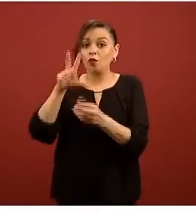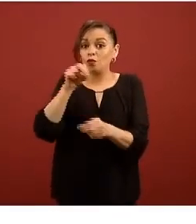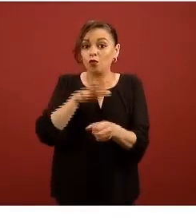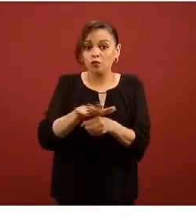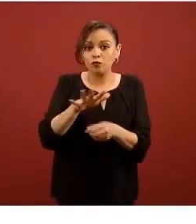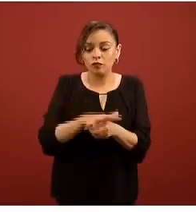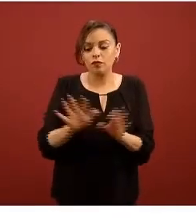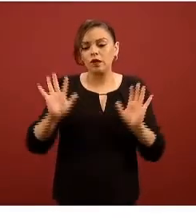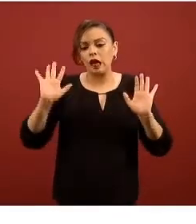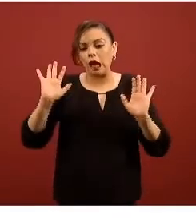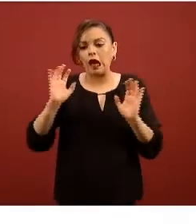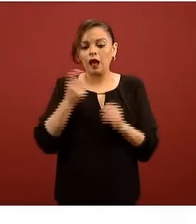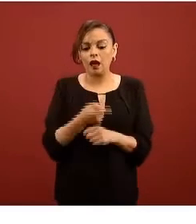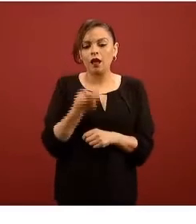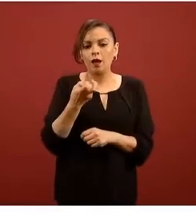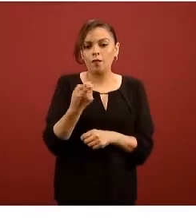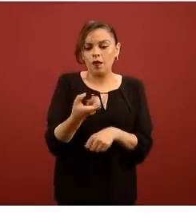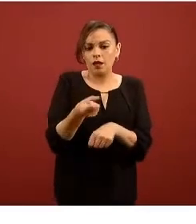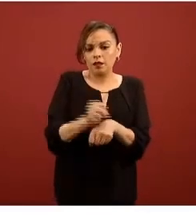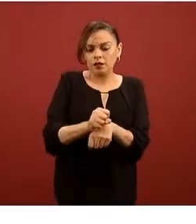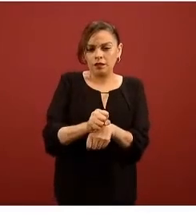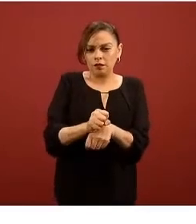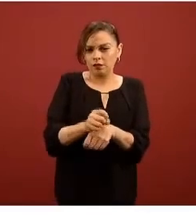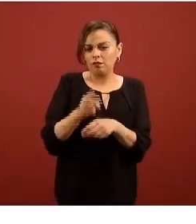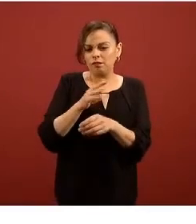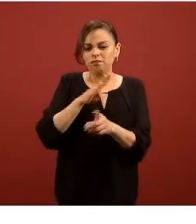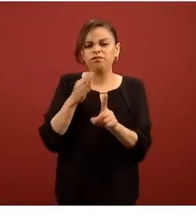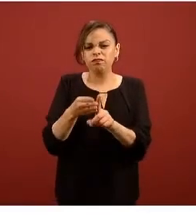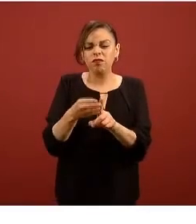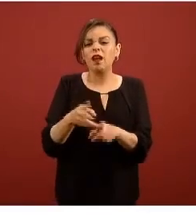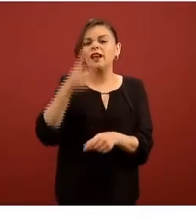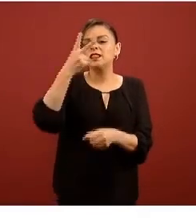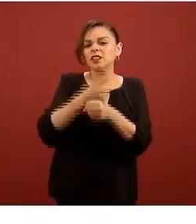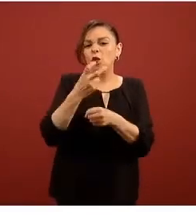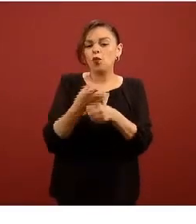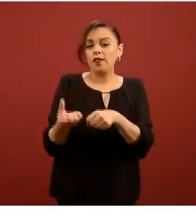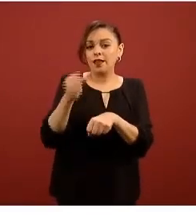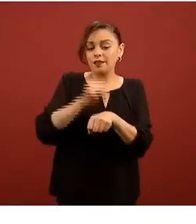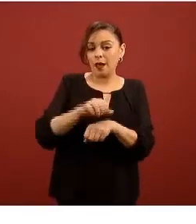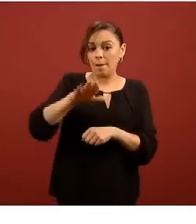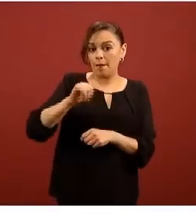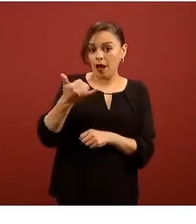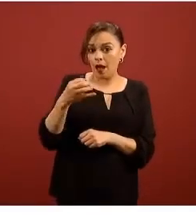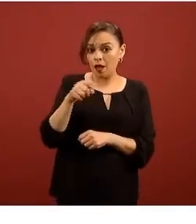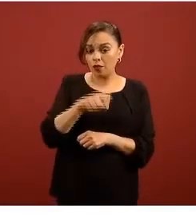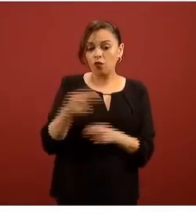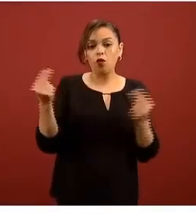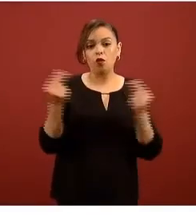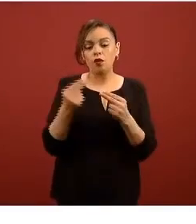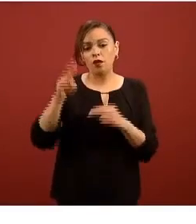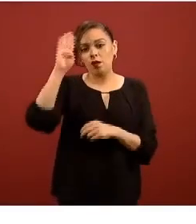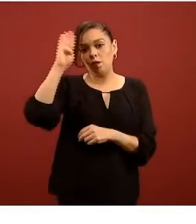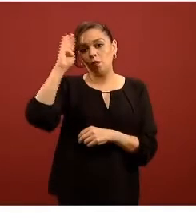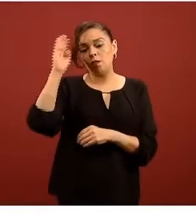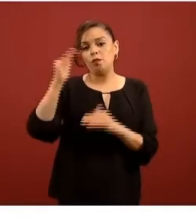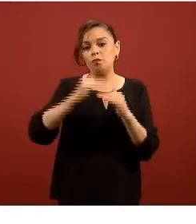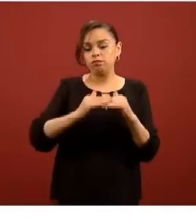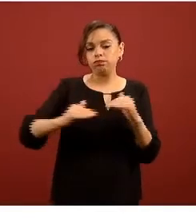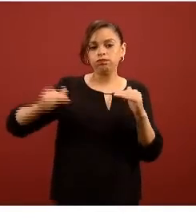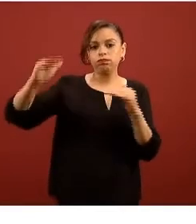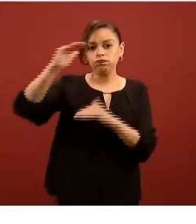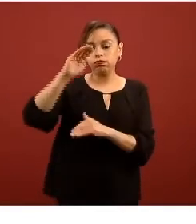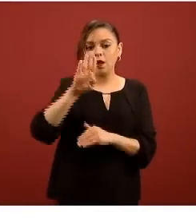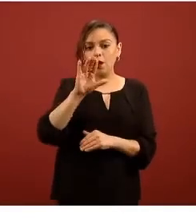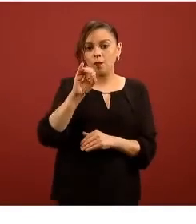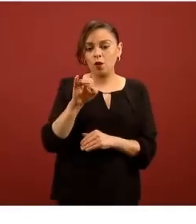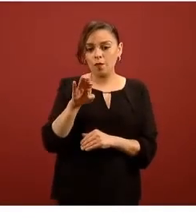primeras semanas en particular la segunda semana de mayo altos estándares en seguridad biomédica y en calidad de ingeniería